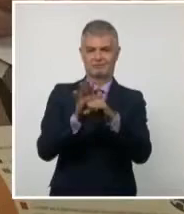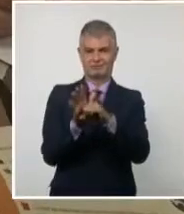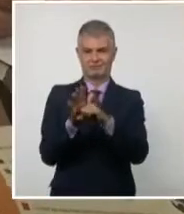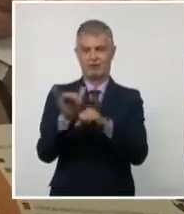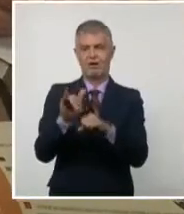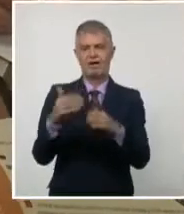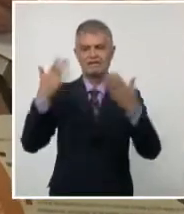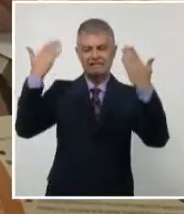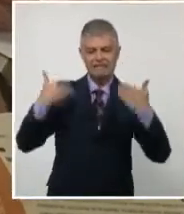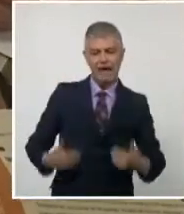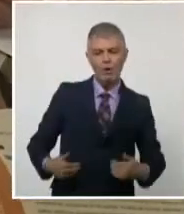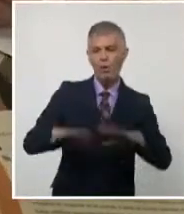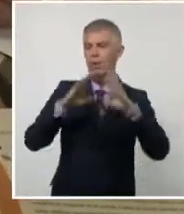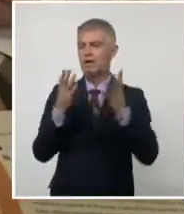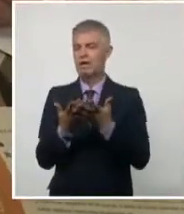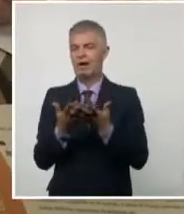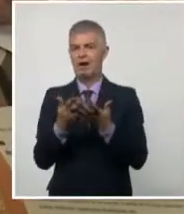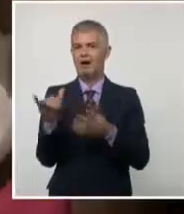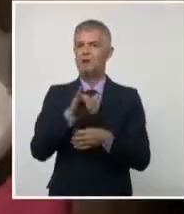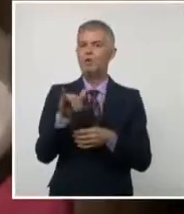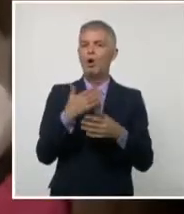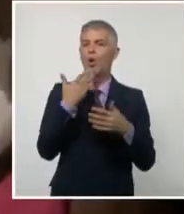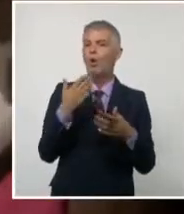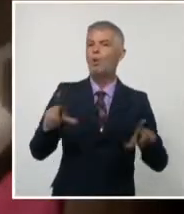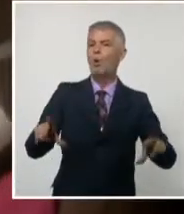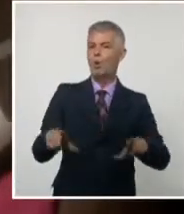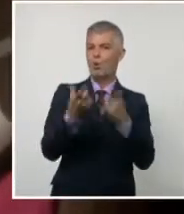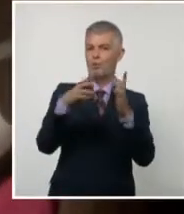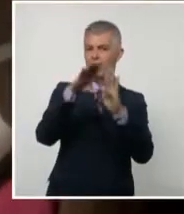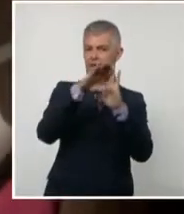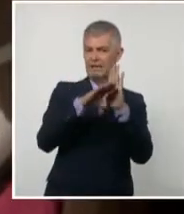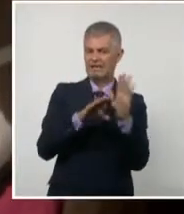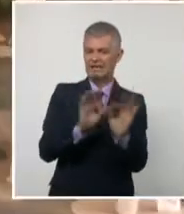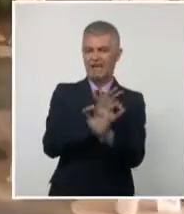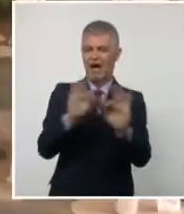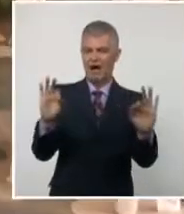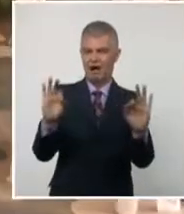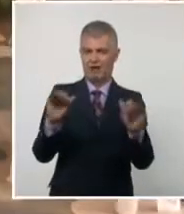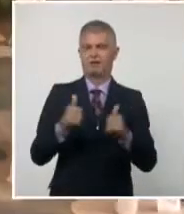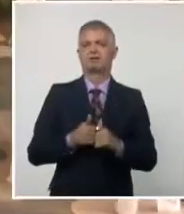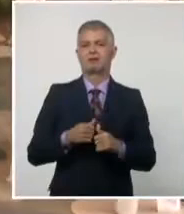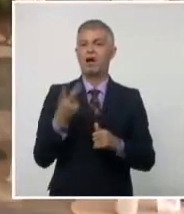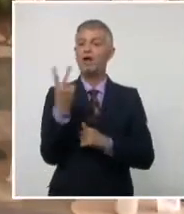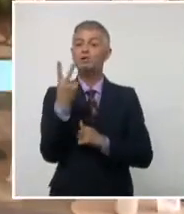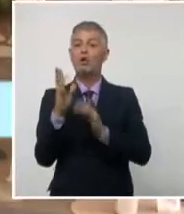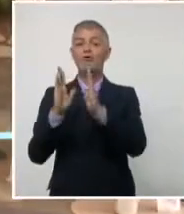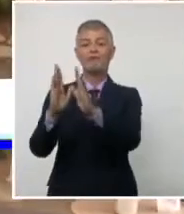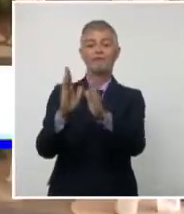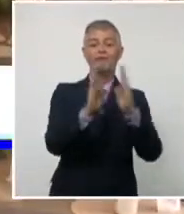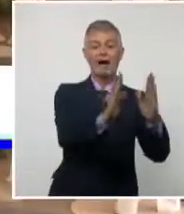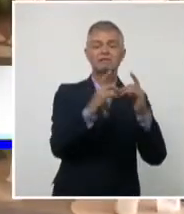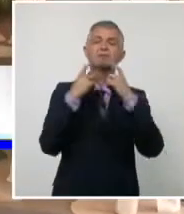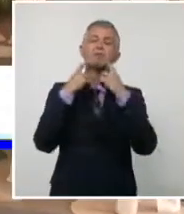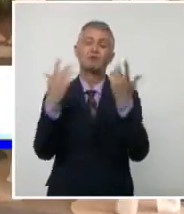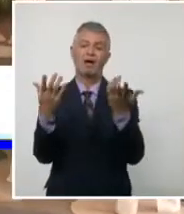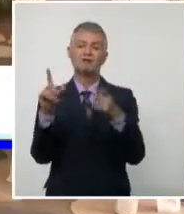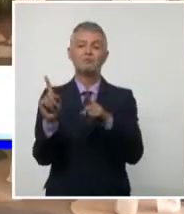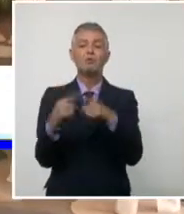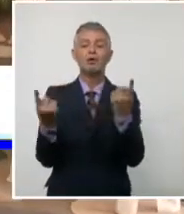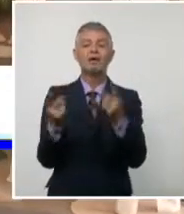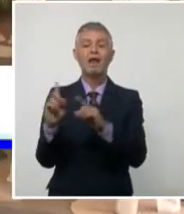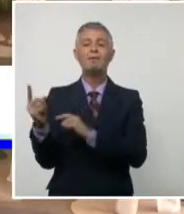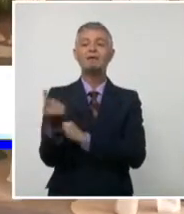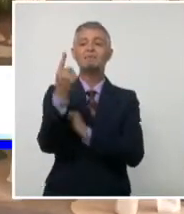como la manera en que se asumen y cumplen las medidas de higiene. Las dos fases son importantes, porque en la primera fase se detecta el